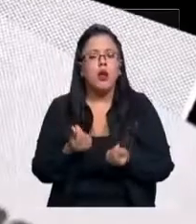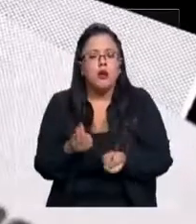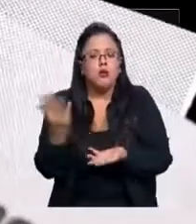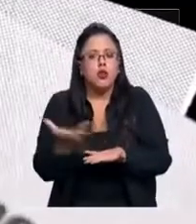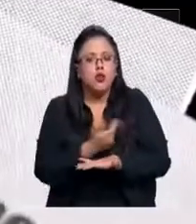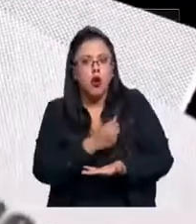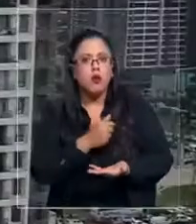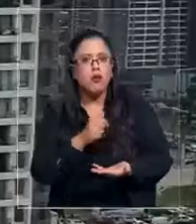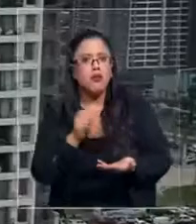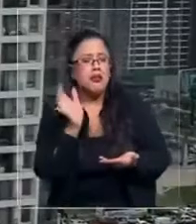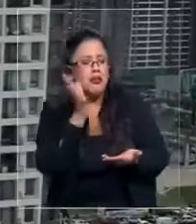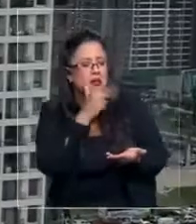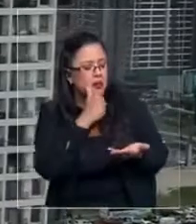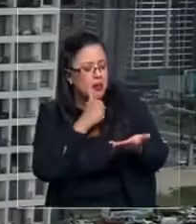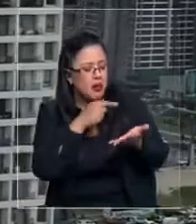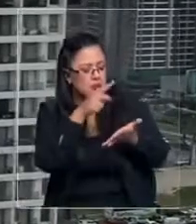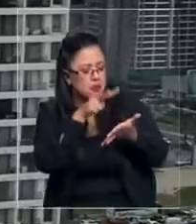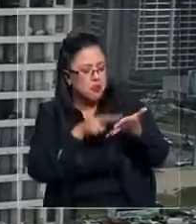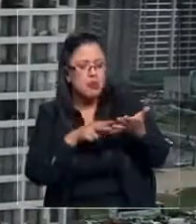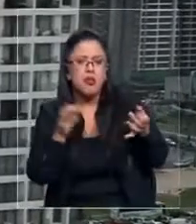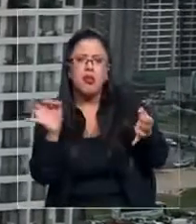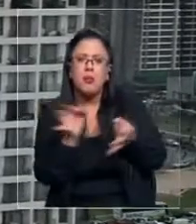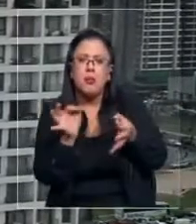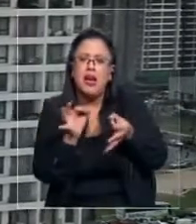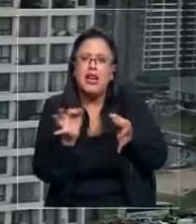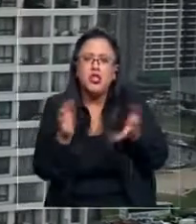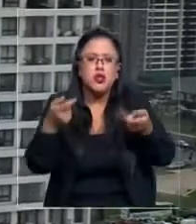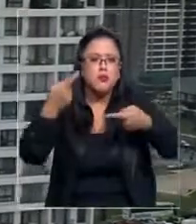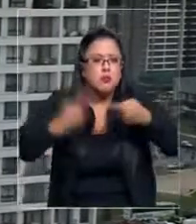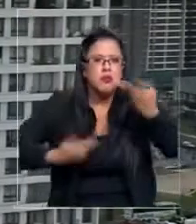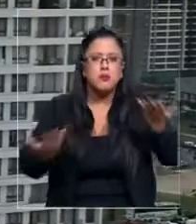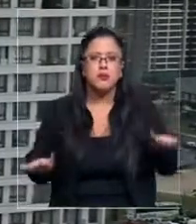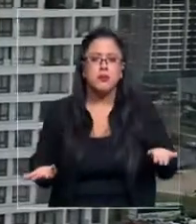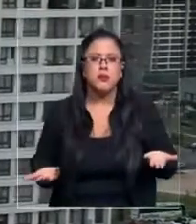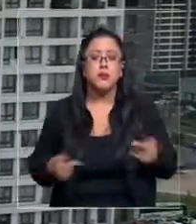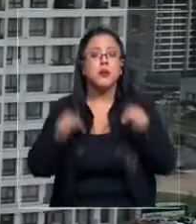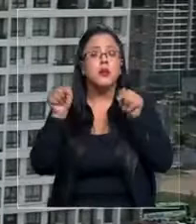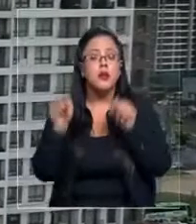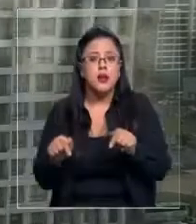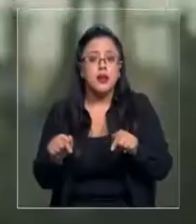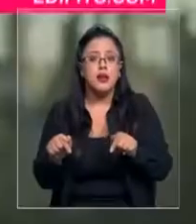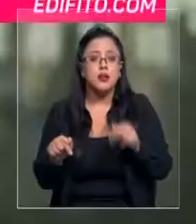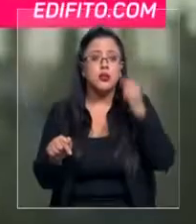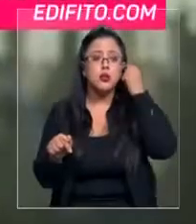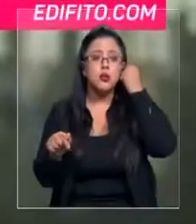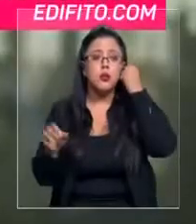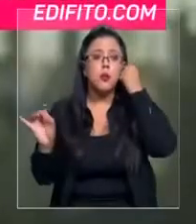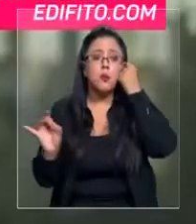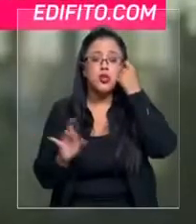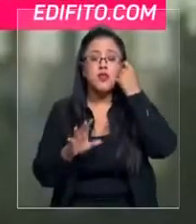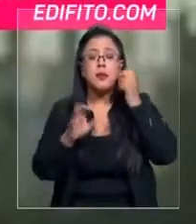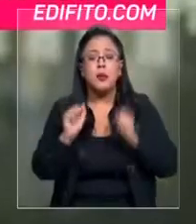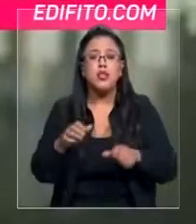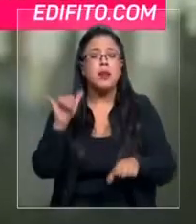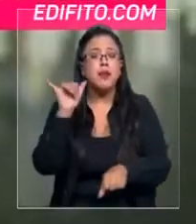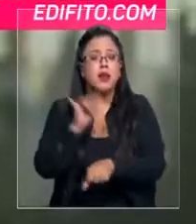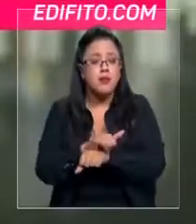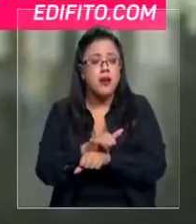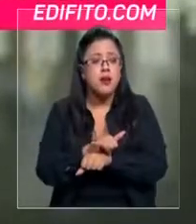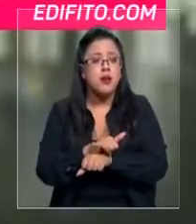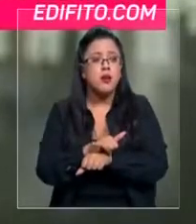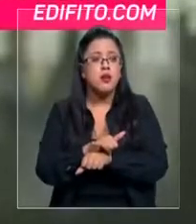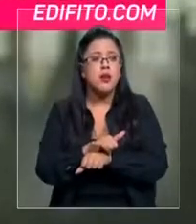que usted puede refutar. Es un rubro que podría dar para fraude o para que no sea tan